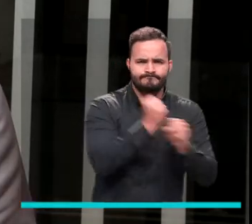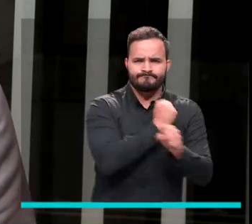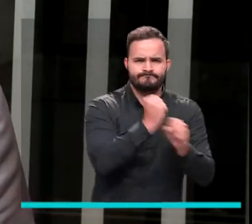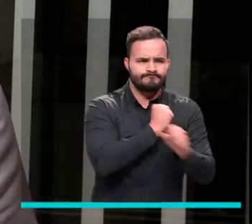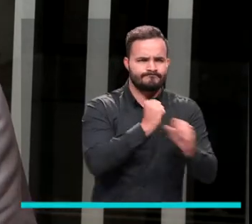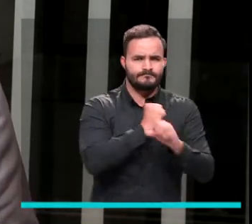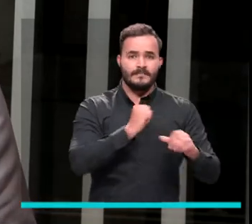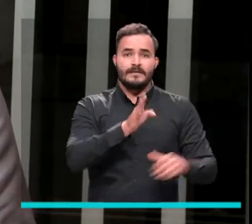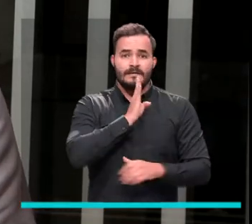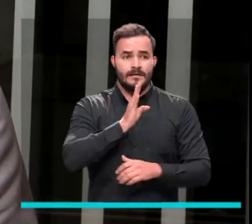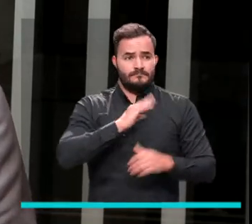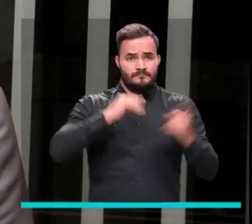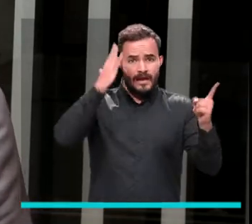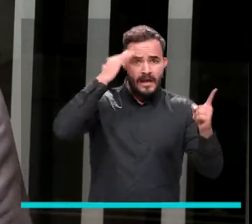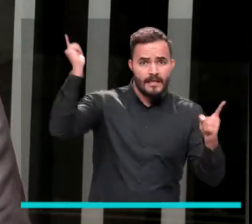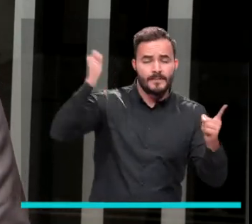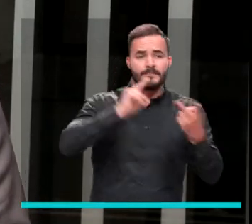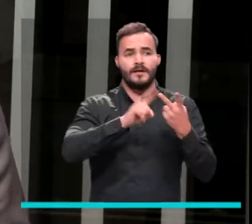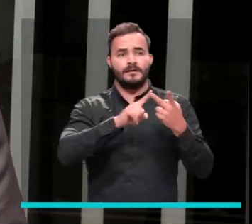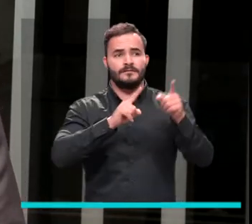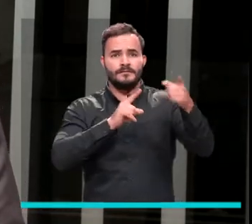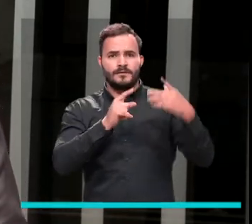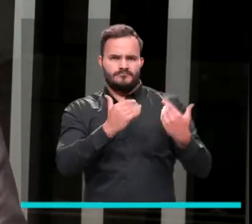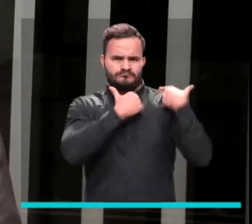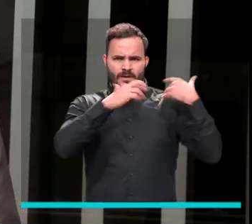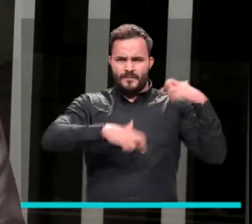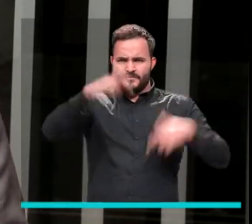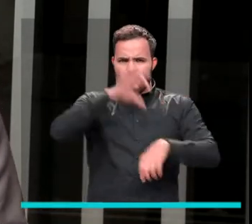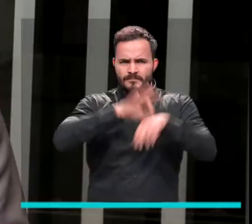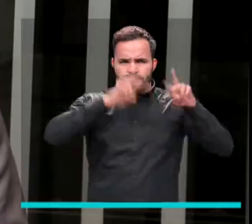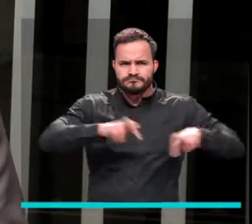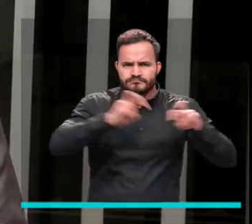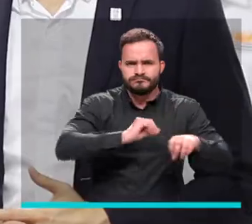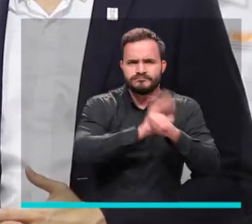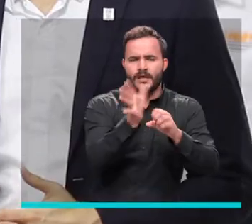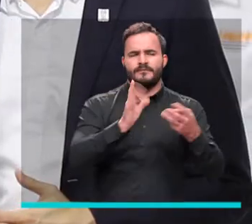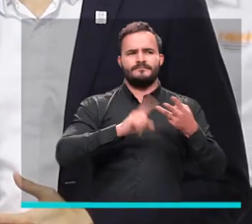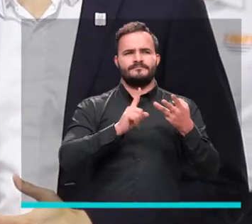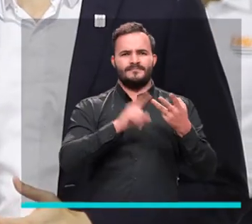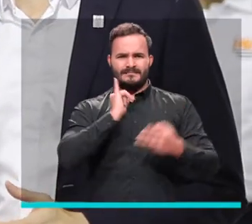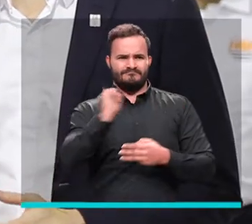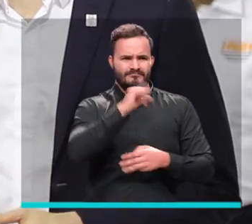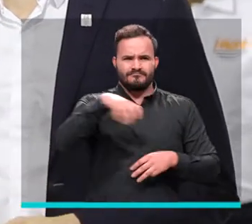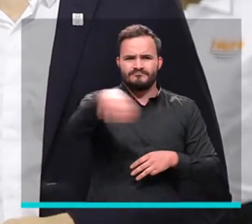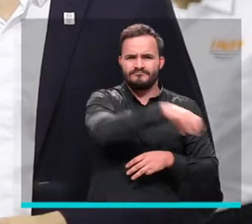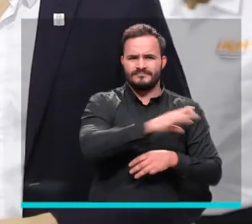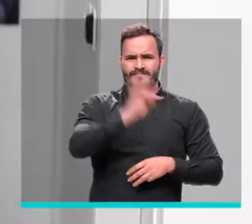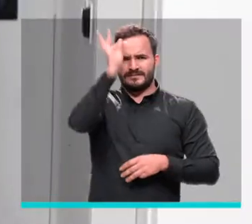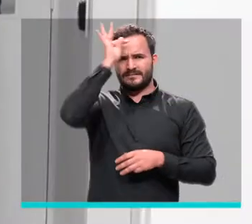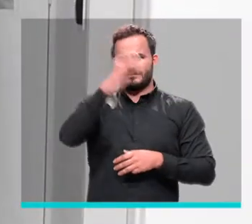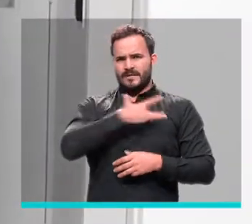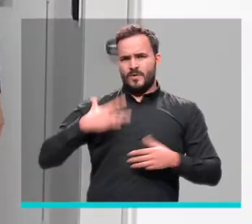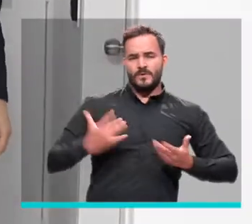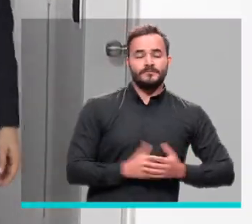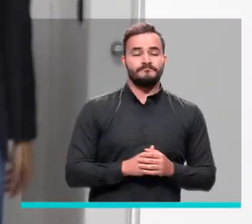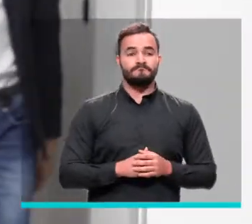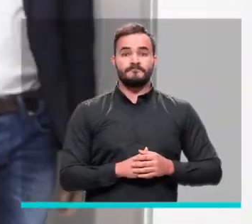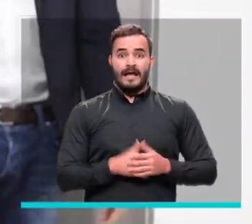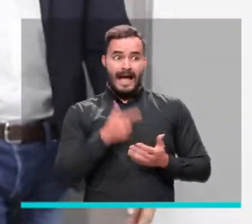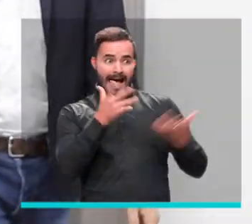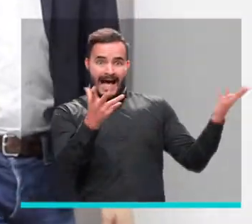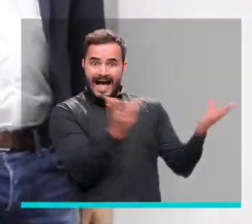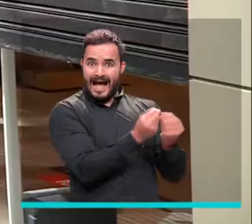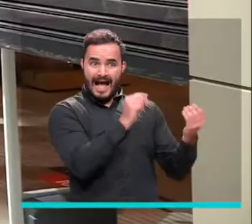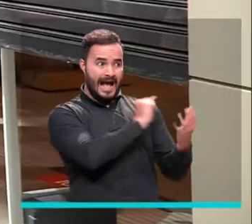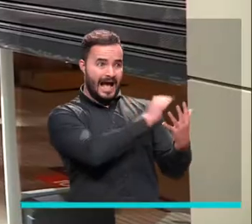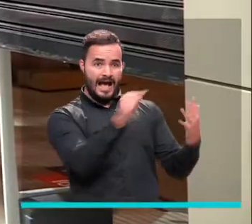sector académico, epidemiólogos, de la Secretaría de Salud, de las IPS. Esta mesa permitió tomar decisiones importantes e